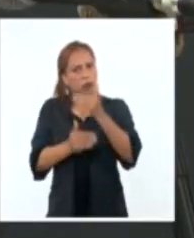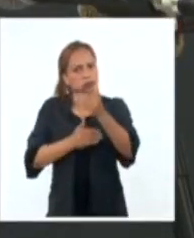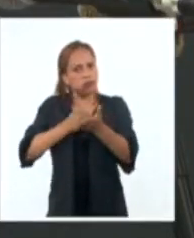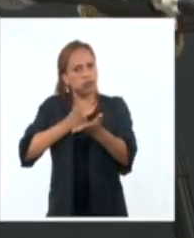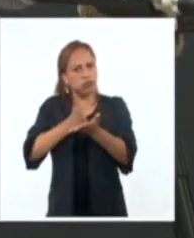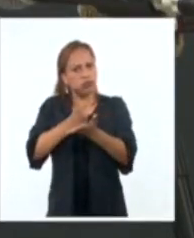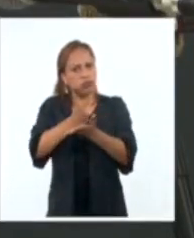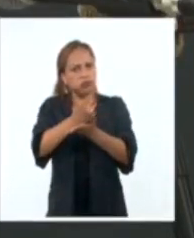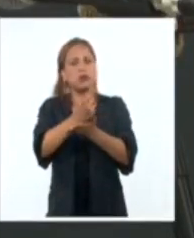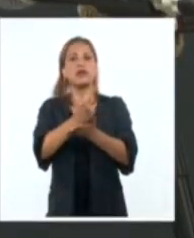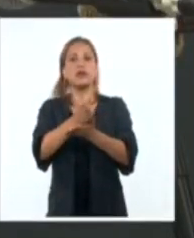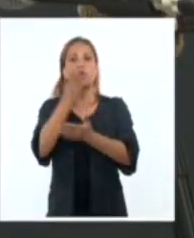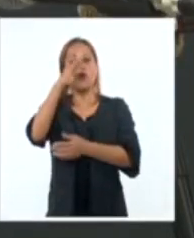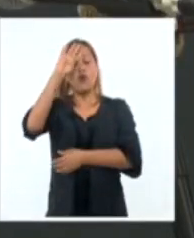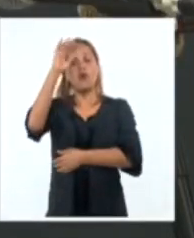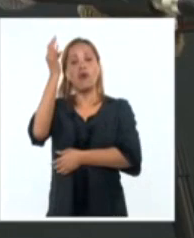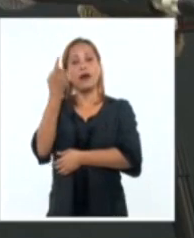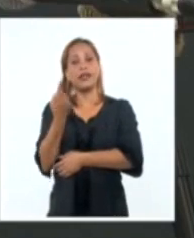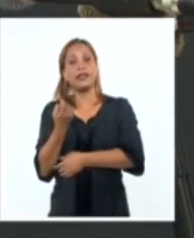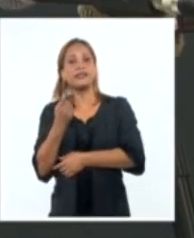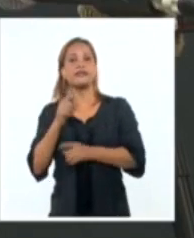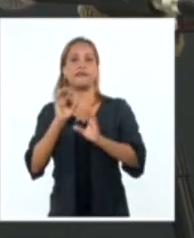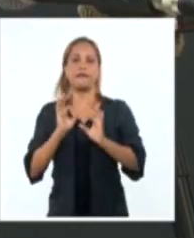Porque Cuba lo necesita.